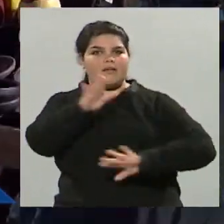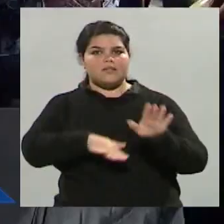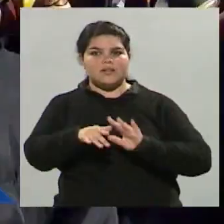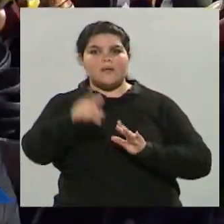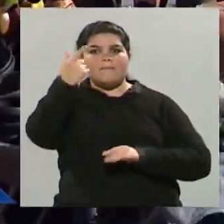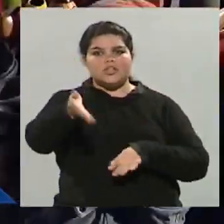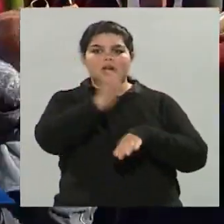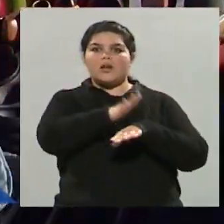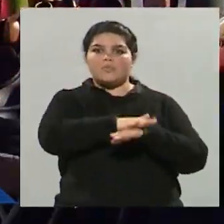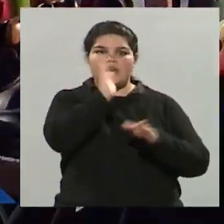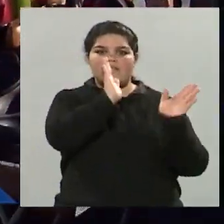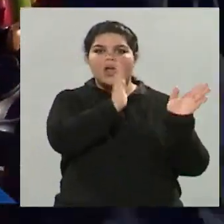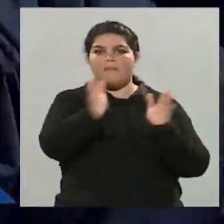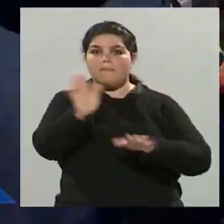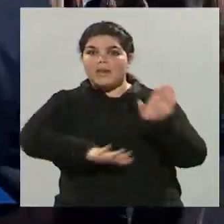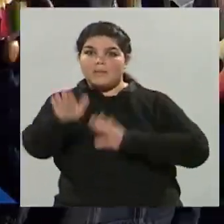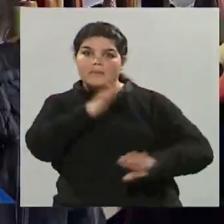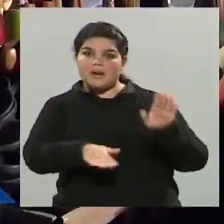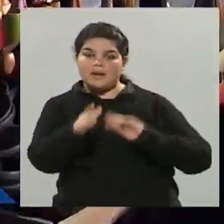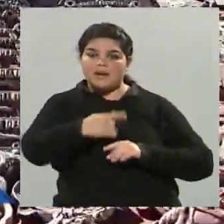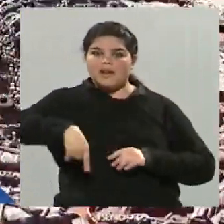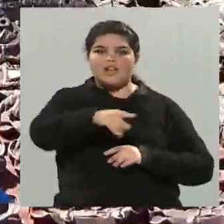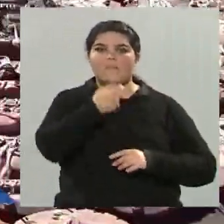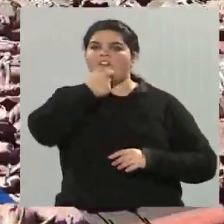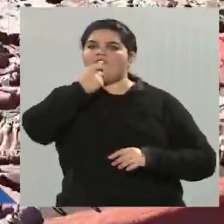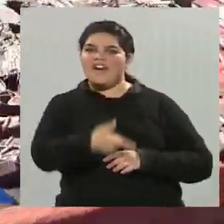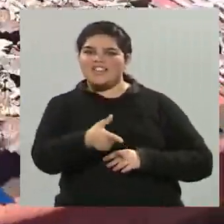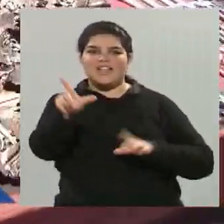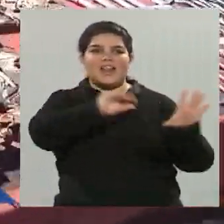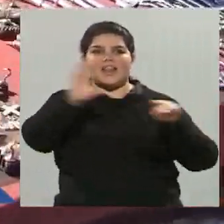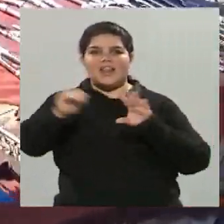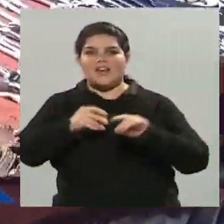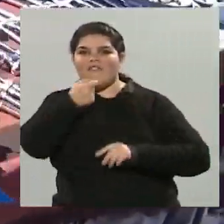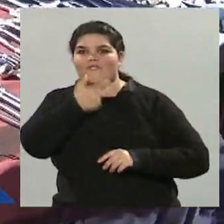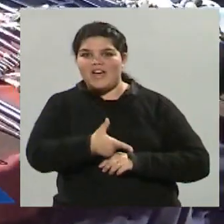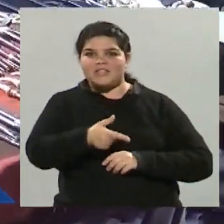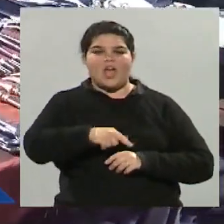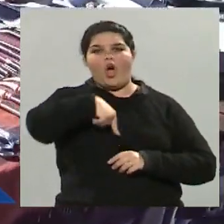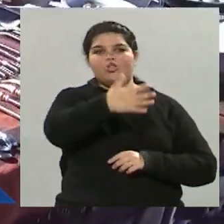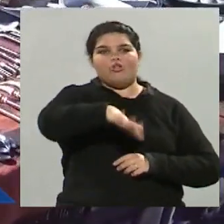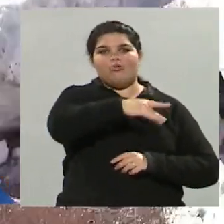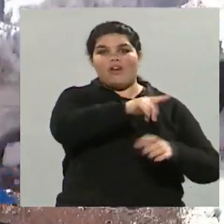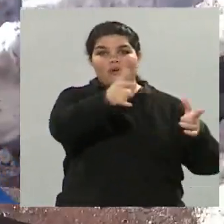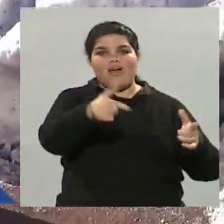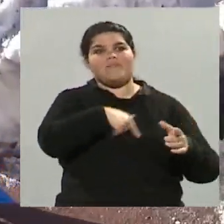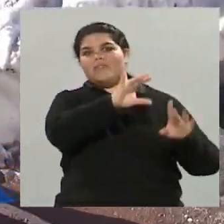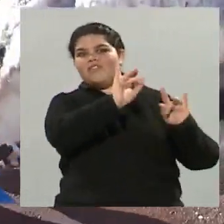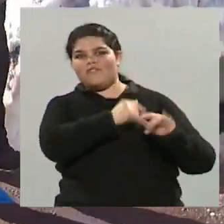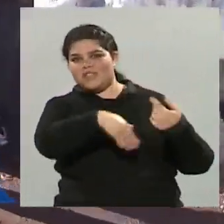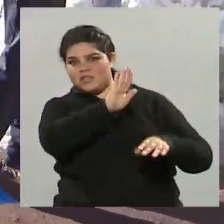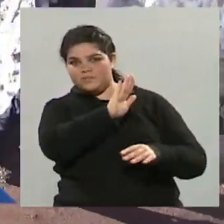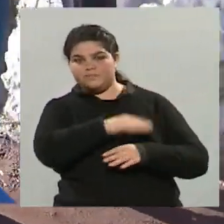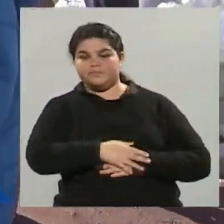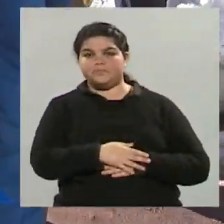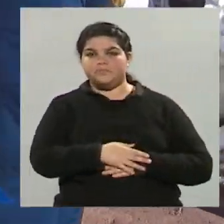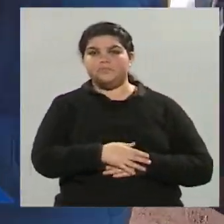organizadores es bastante más sencillo que en otras plazas donde no hay ese tipo de prestaciones. Por